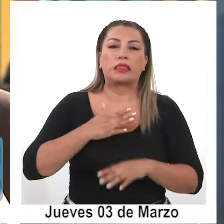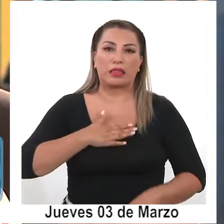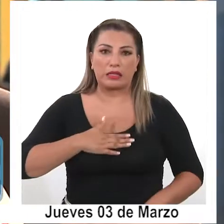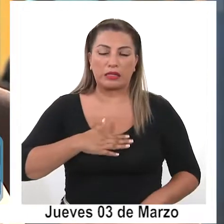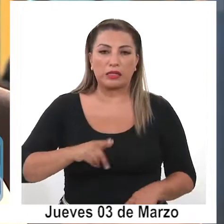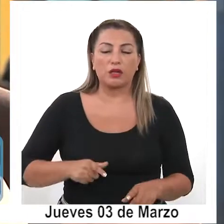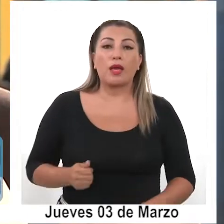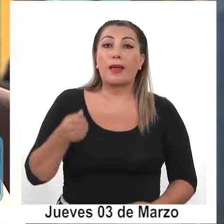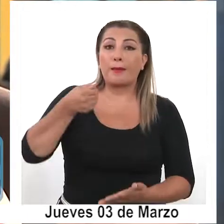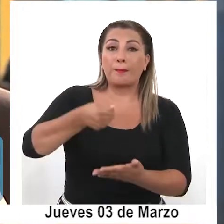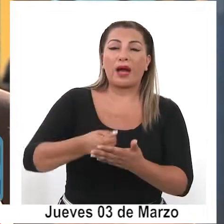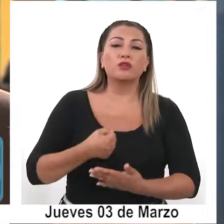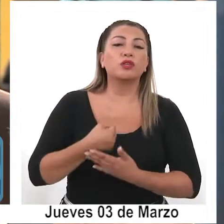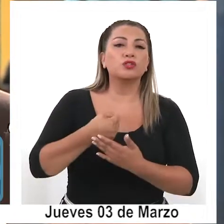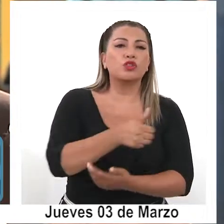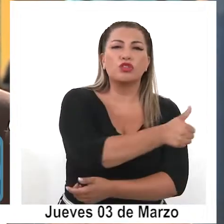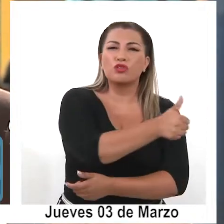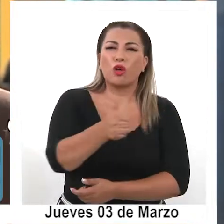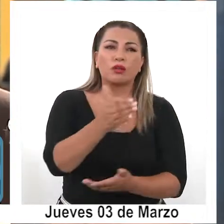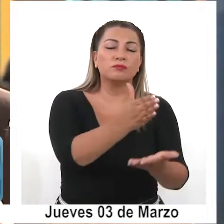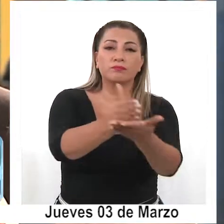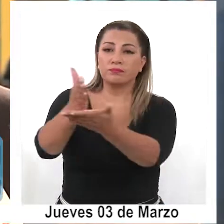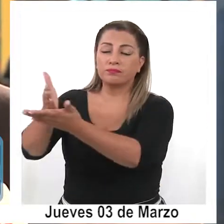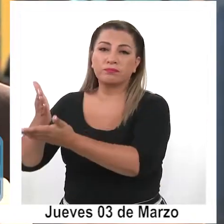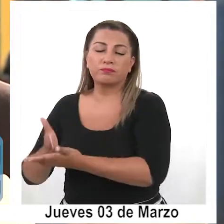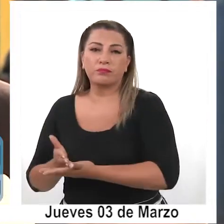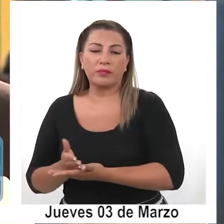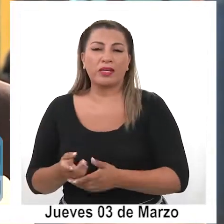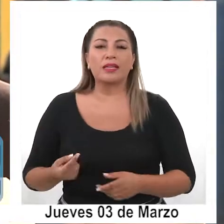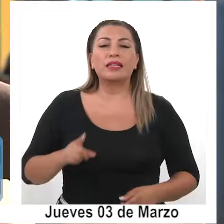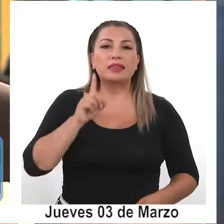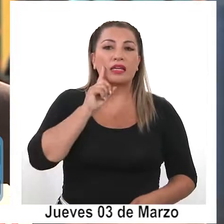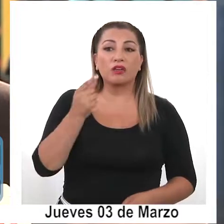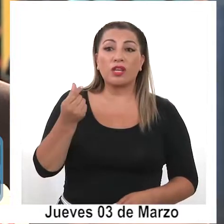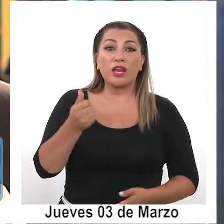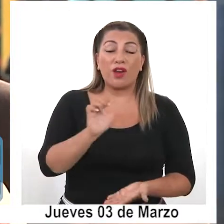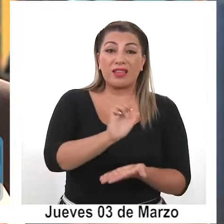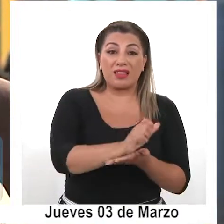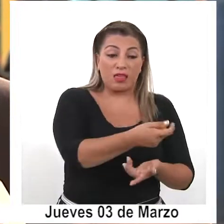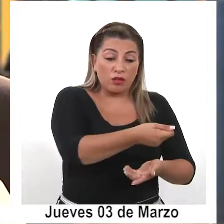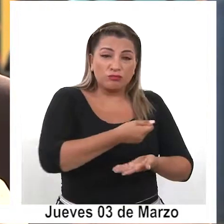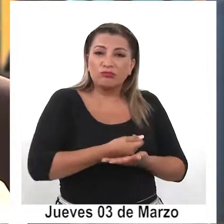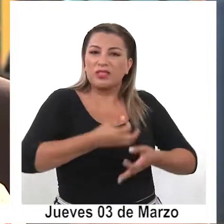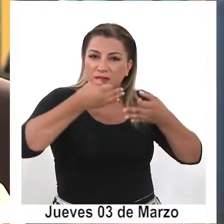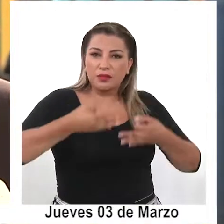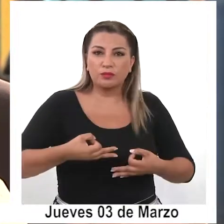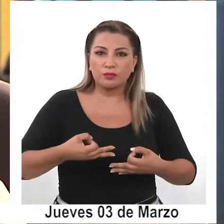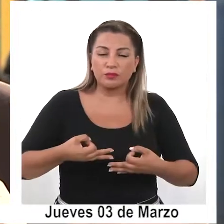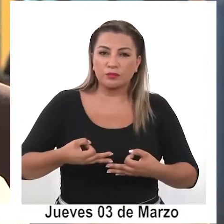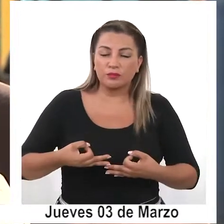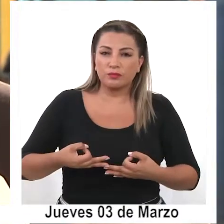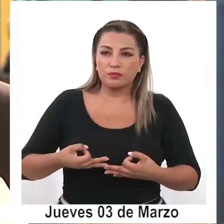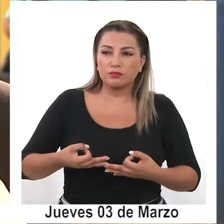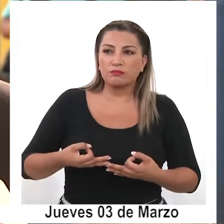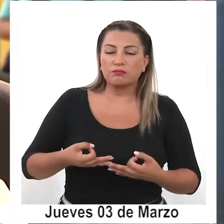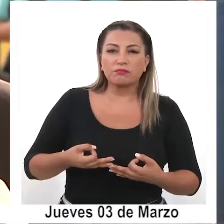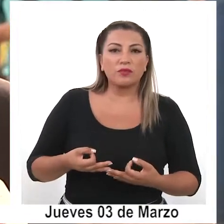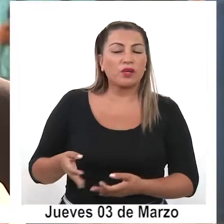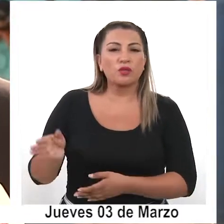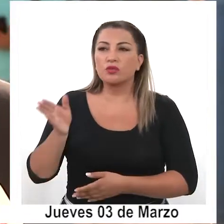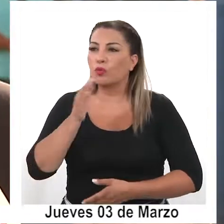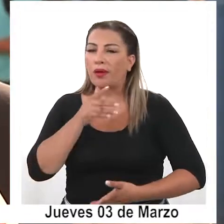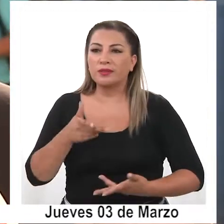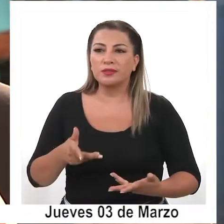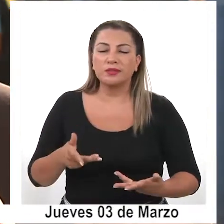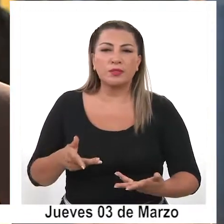La subvención para todos los colegios que reciben dinero del Estado está asegurada. En eso no va a haber